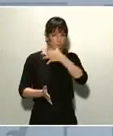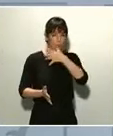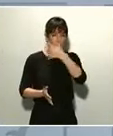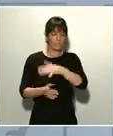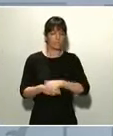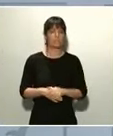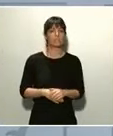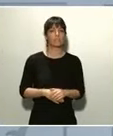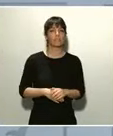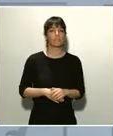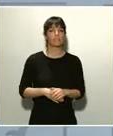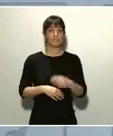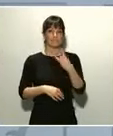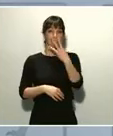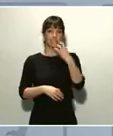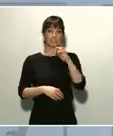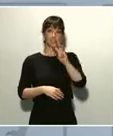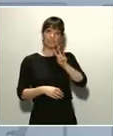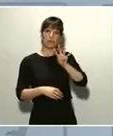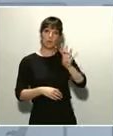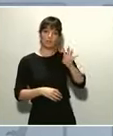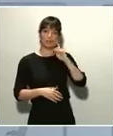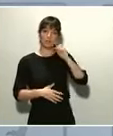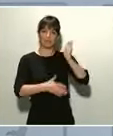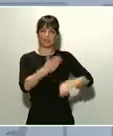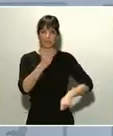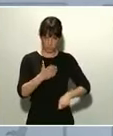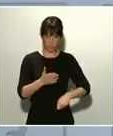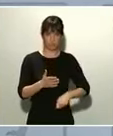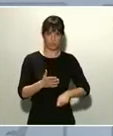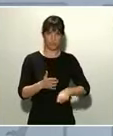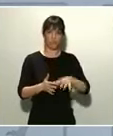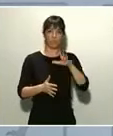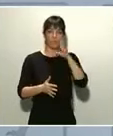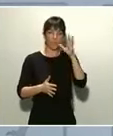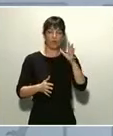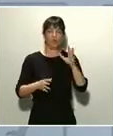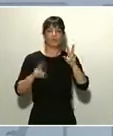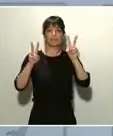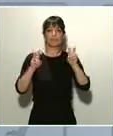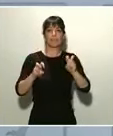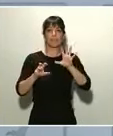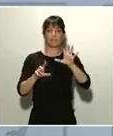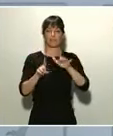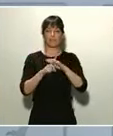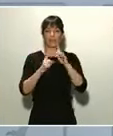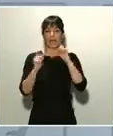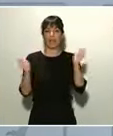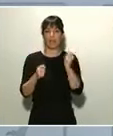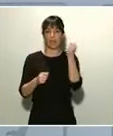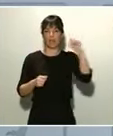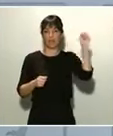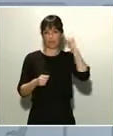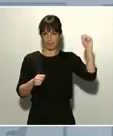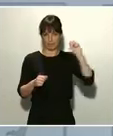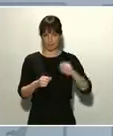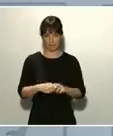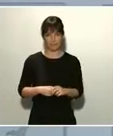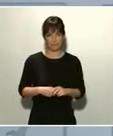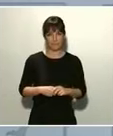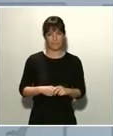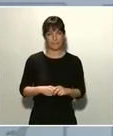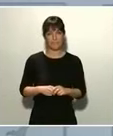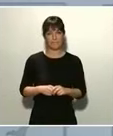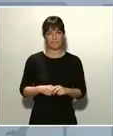334 sanciones por infracciones relacionadas con el estado de alarma. La coordinación en los niveles